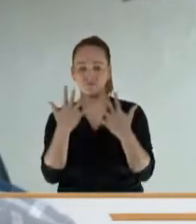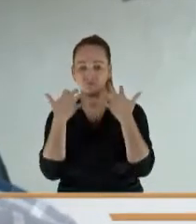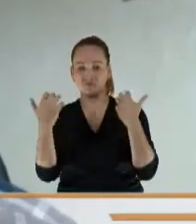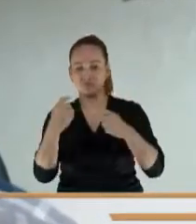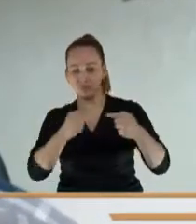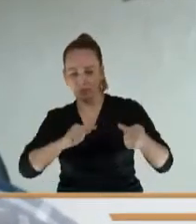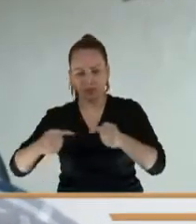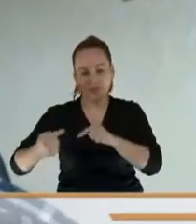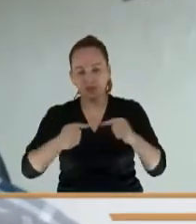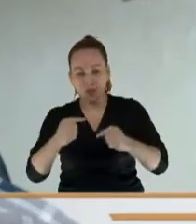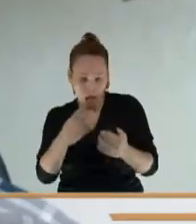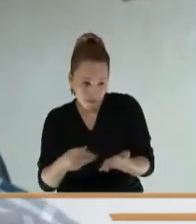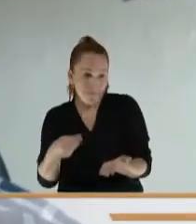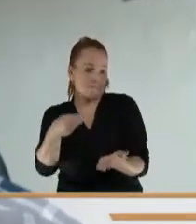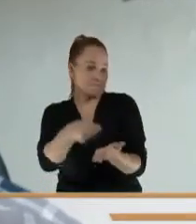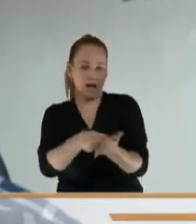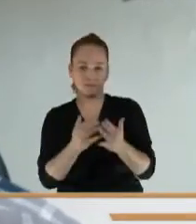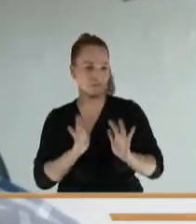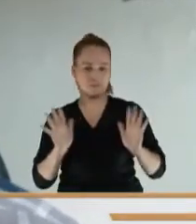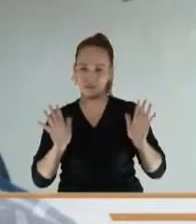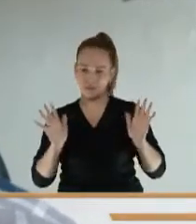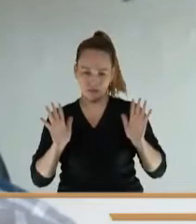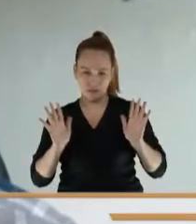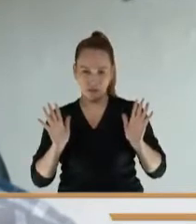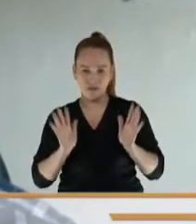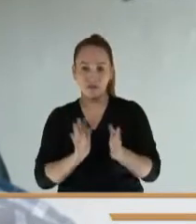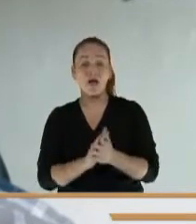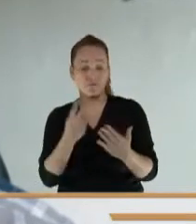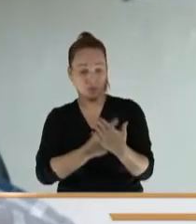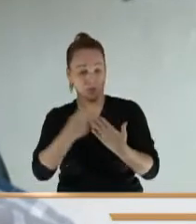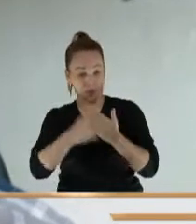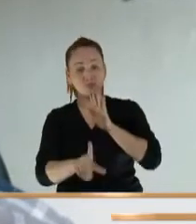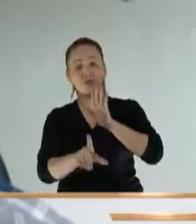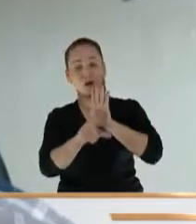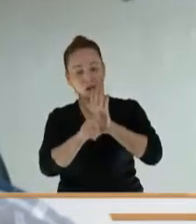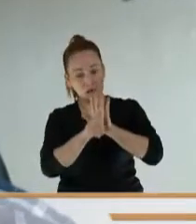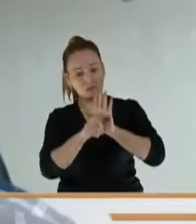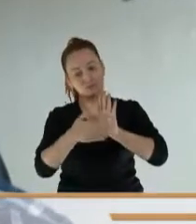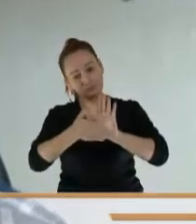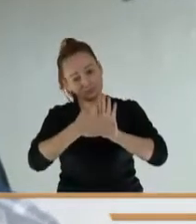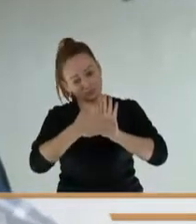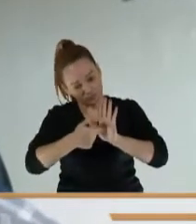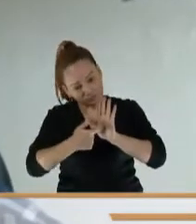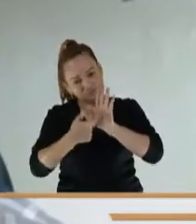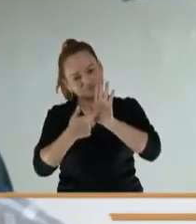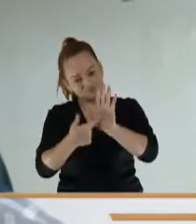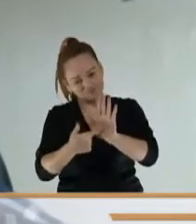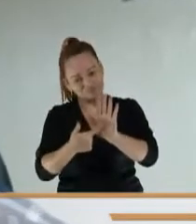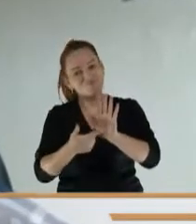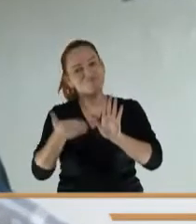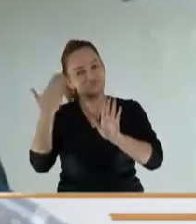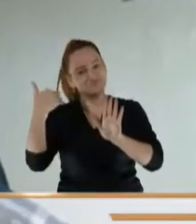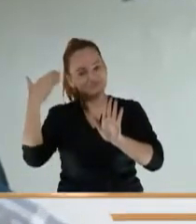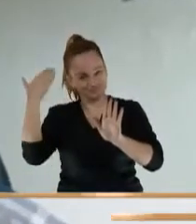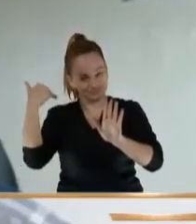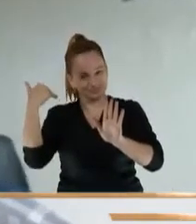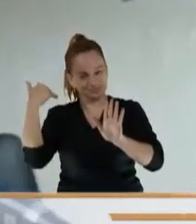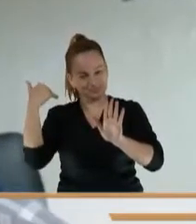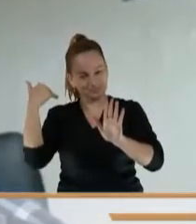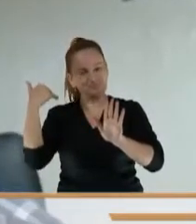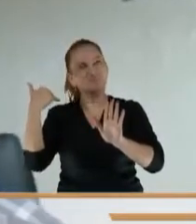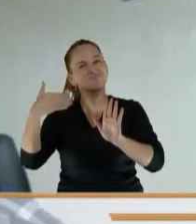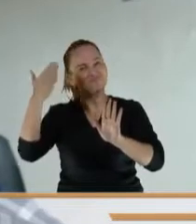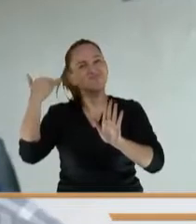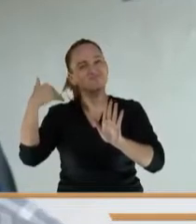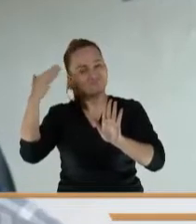por plenarias. Por eso surge este proyecto de ley, que inicialmente inició